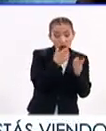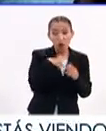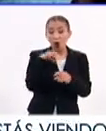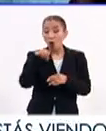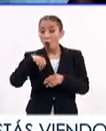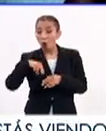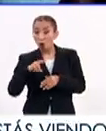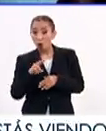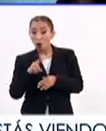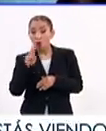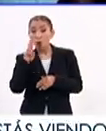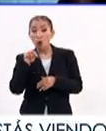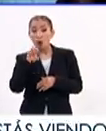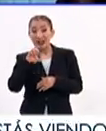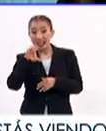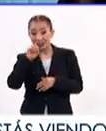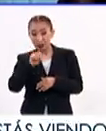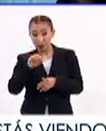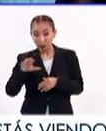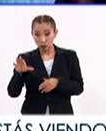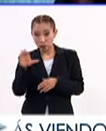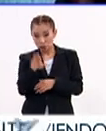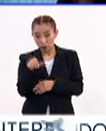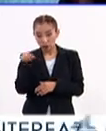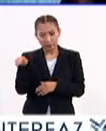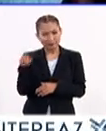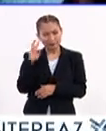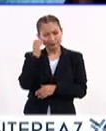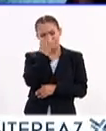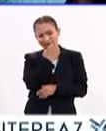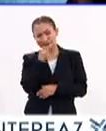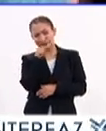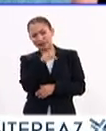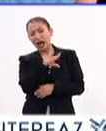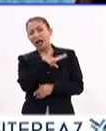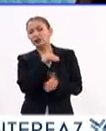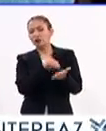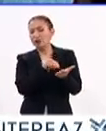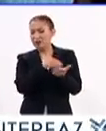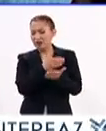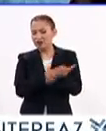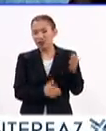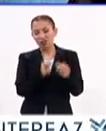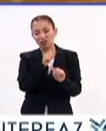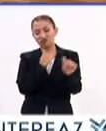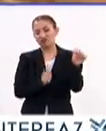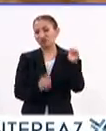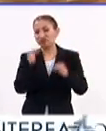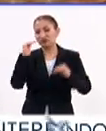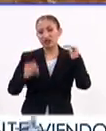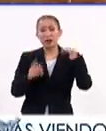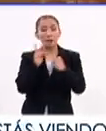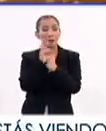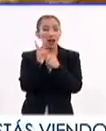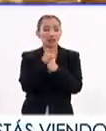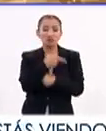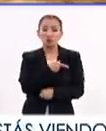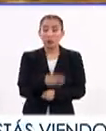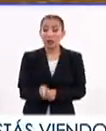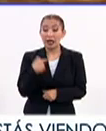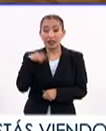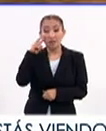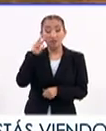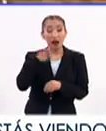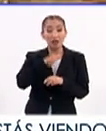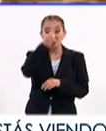la Organización de las Naciones Unidas para la Educación, la Ciencia y la Cultura, UNESCO, hay todavía mucha desigualdad en países con bajo desarrollo, y